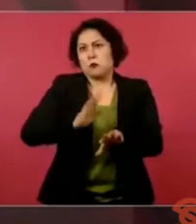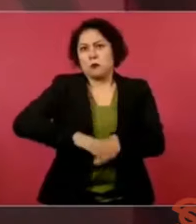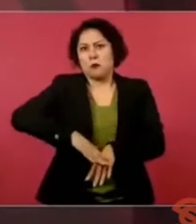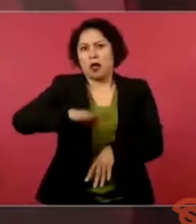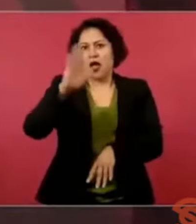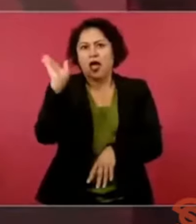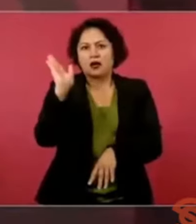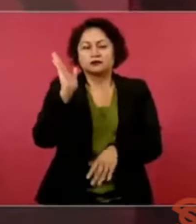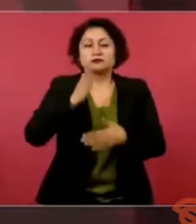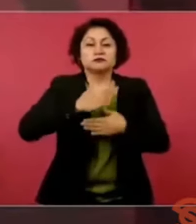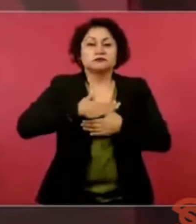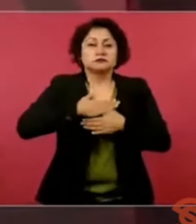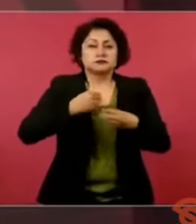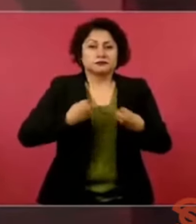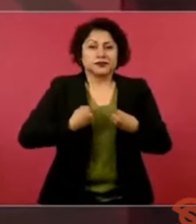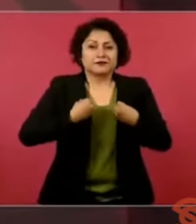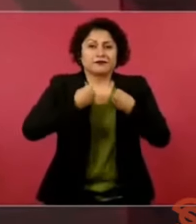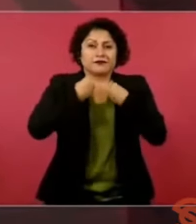forma de vida, ¿no?